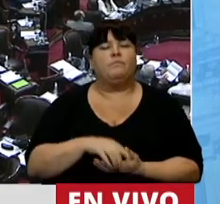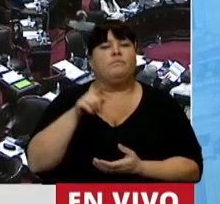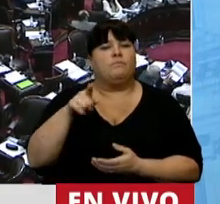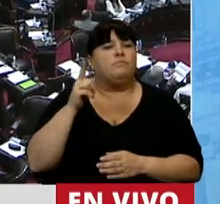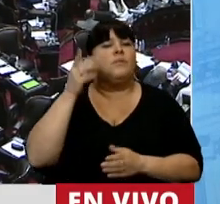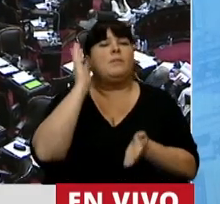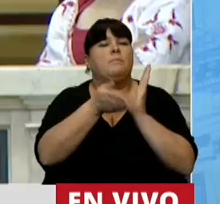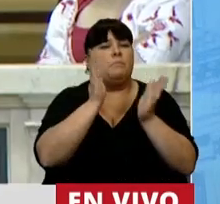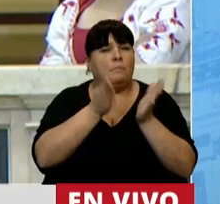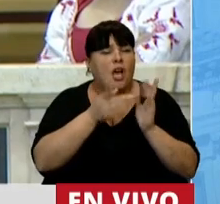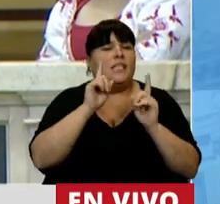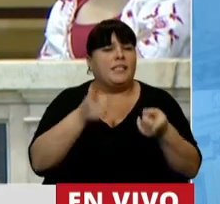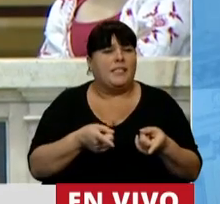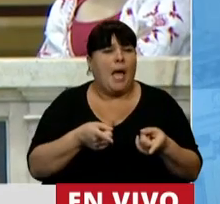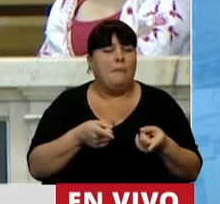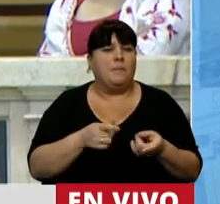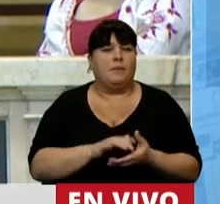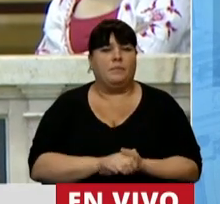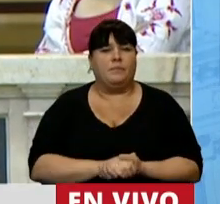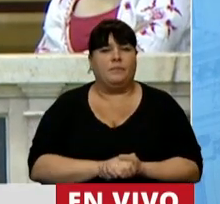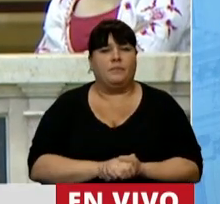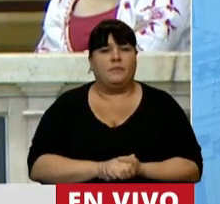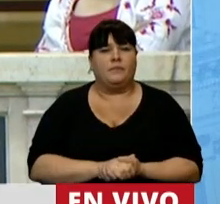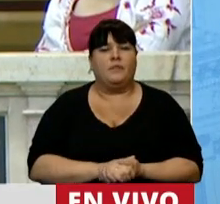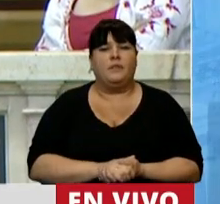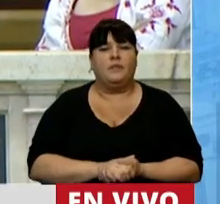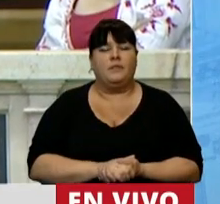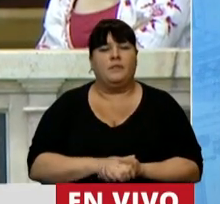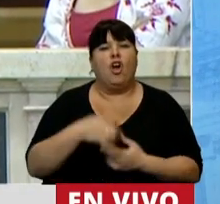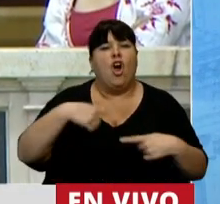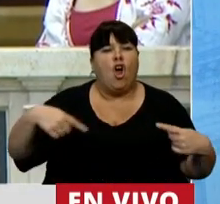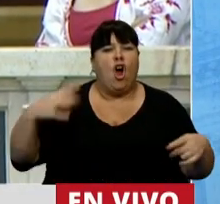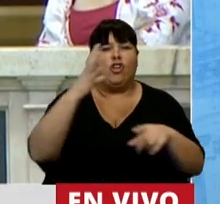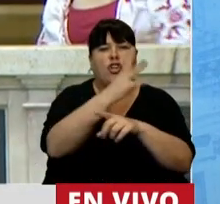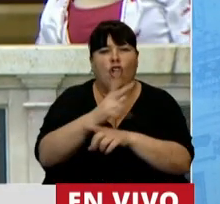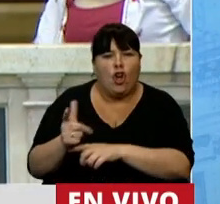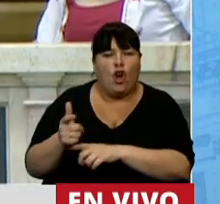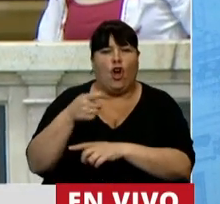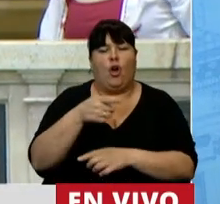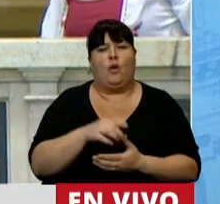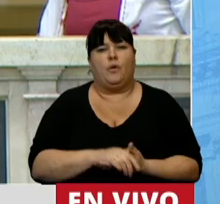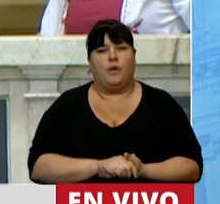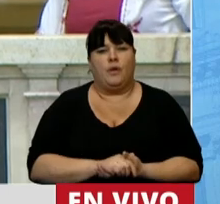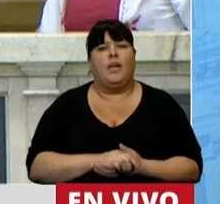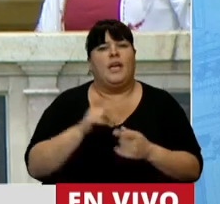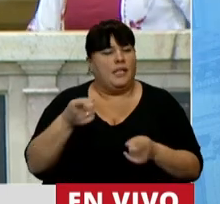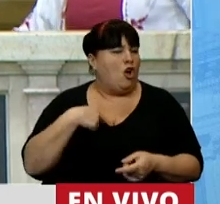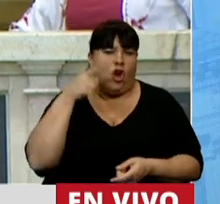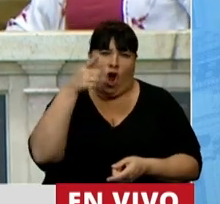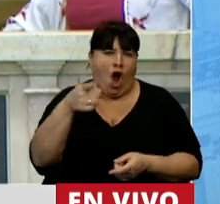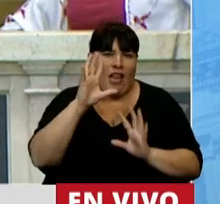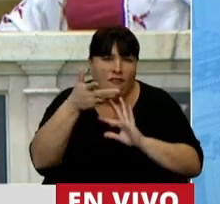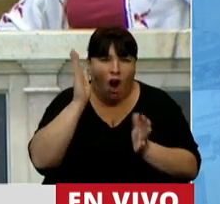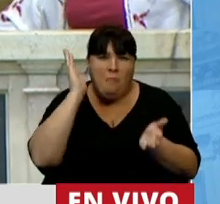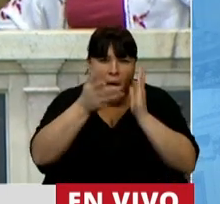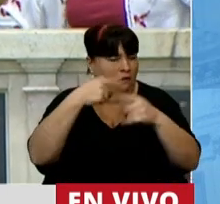donde él fue agredido y también fue quitado a todas sus pertenencias. Y voy a repudiar todos